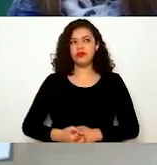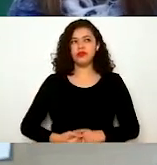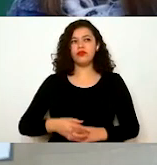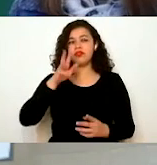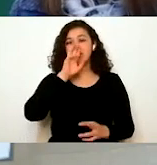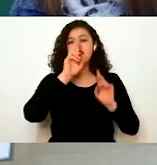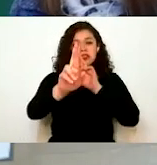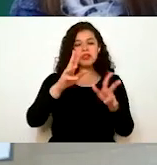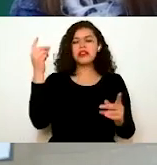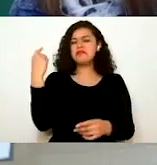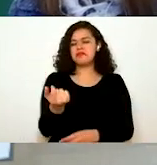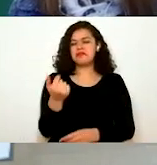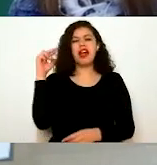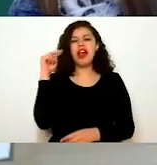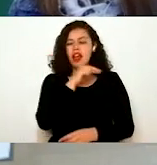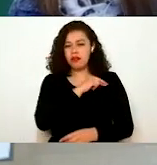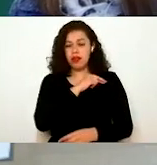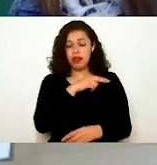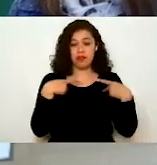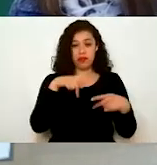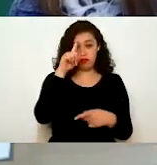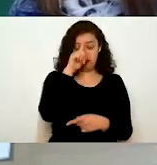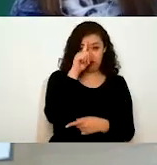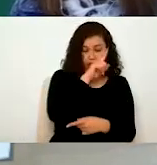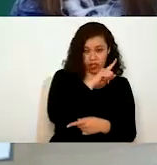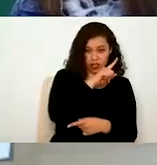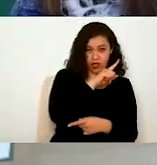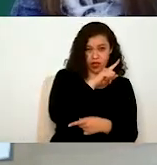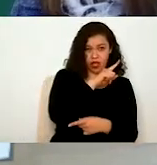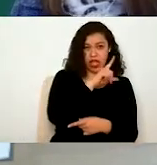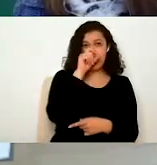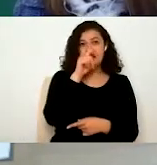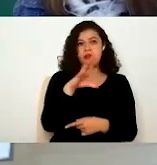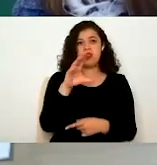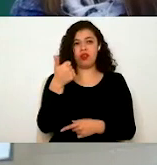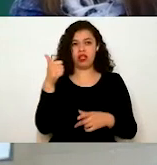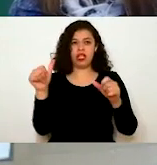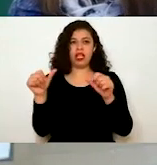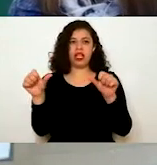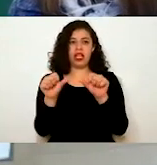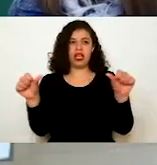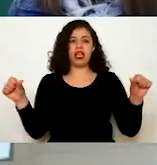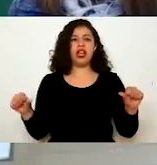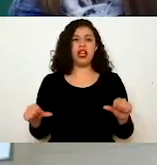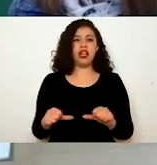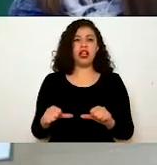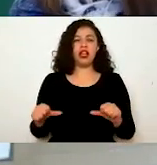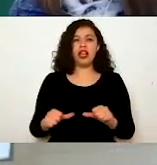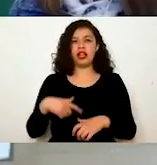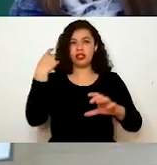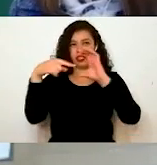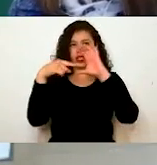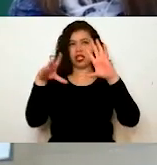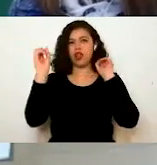muy rápida, tanto de los asesores como de todas las áreas. Entonces, tanto por correo electrónico o por